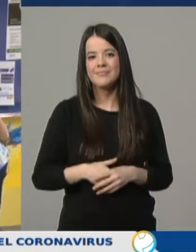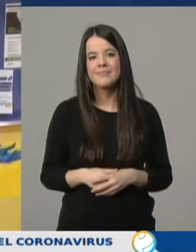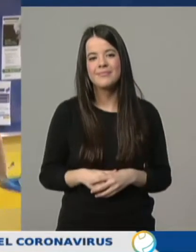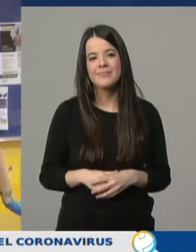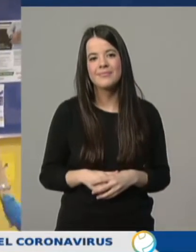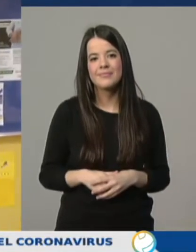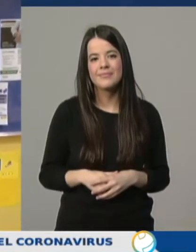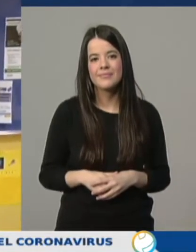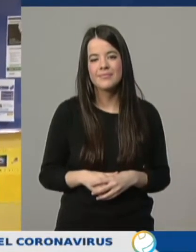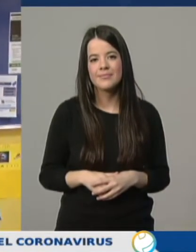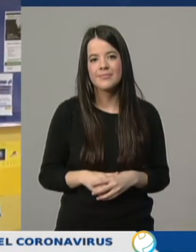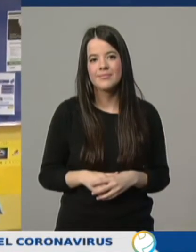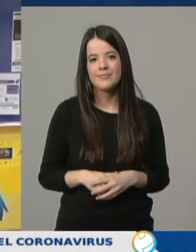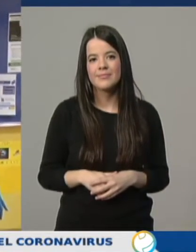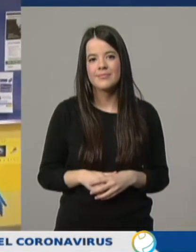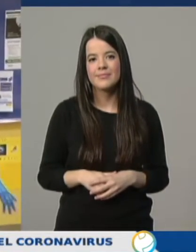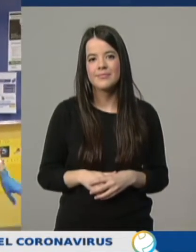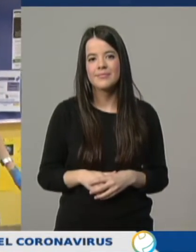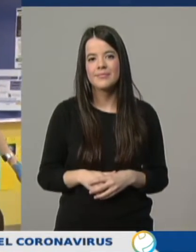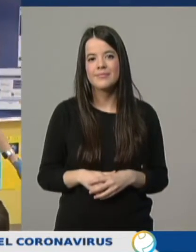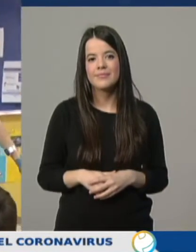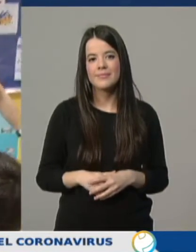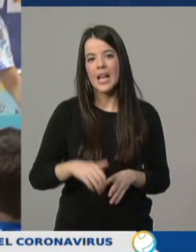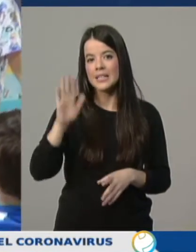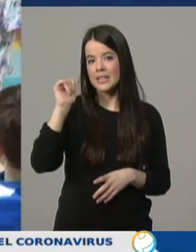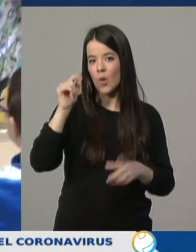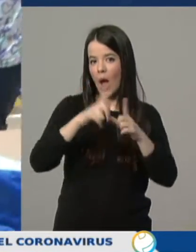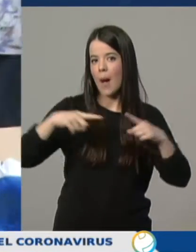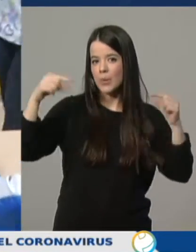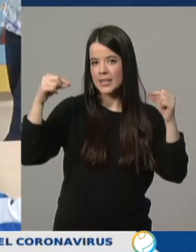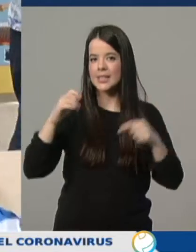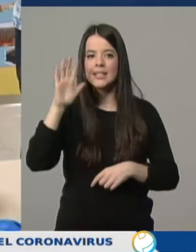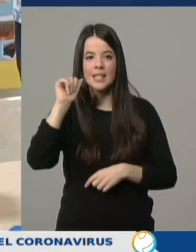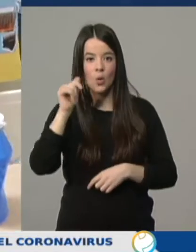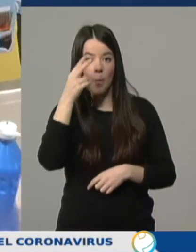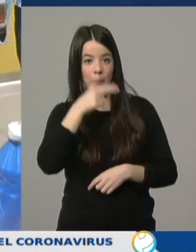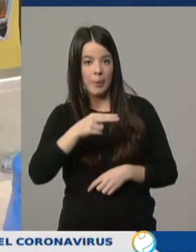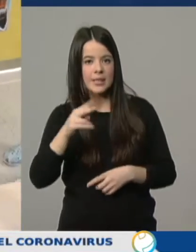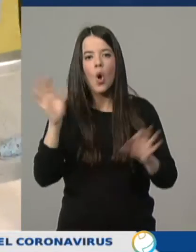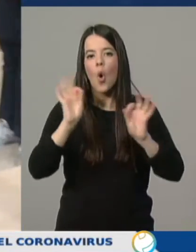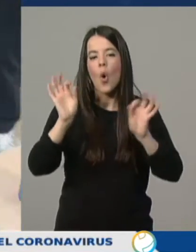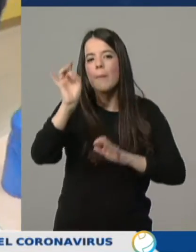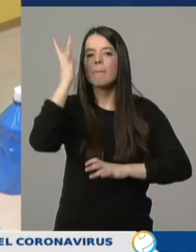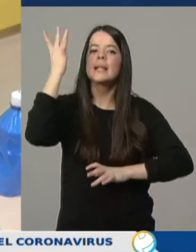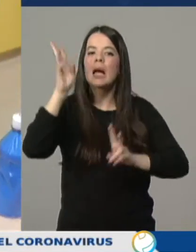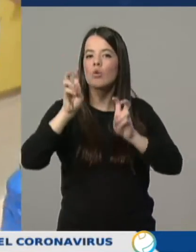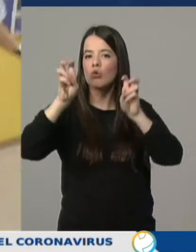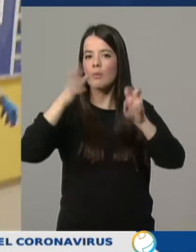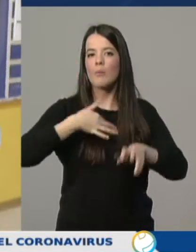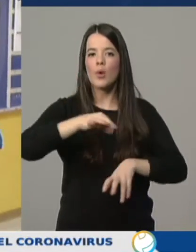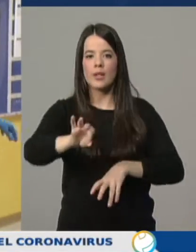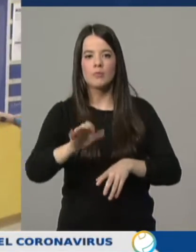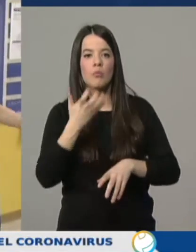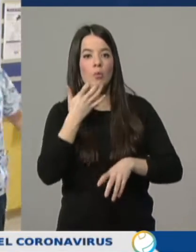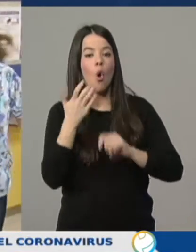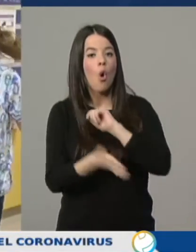Konichiwa. El saludo de los pies. O os podéis inventar otro. O el saludo de los codos,